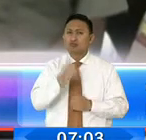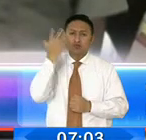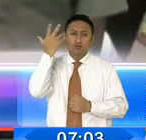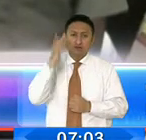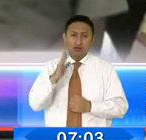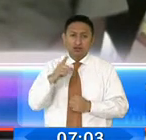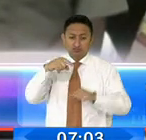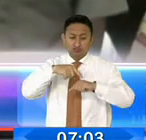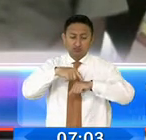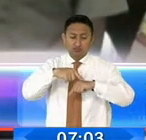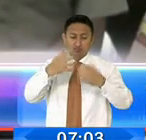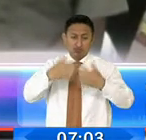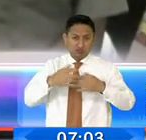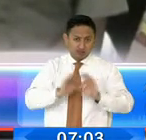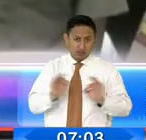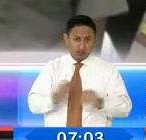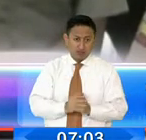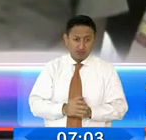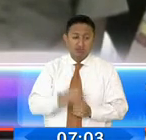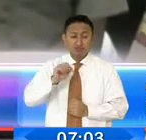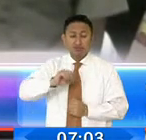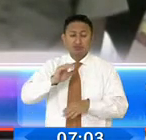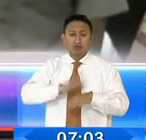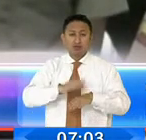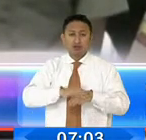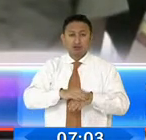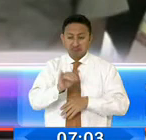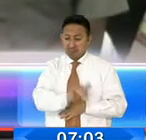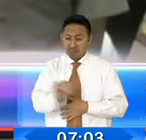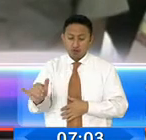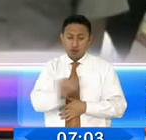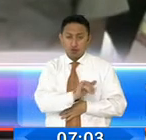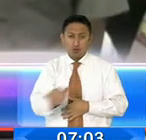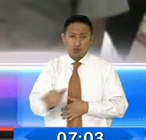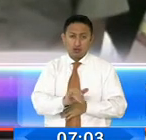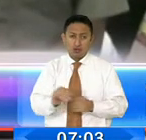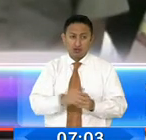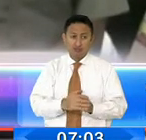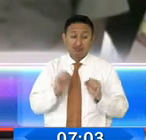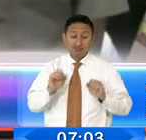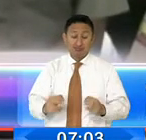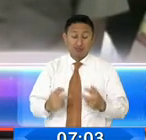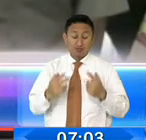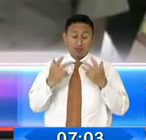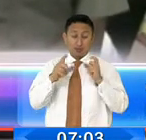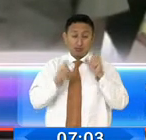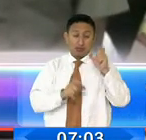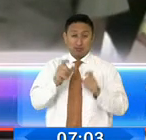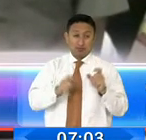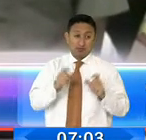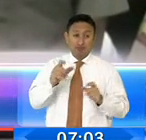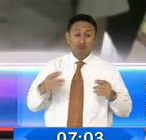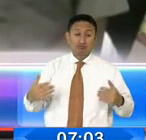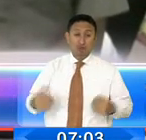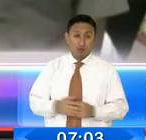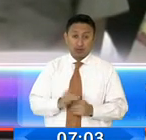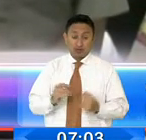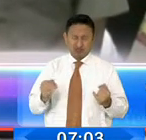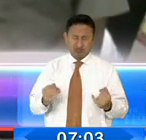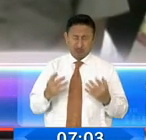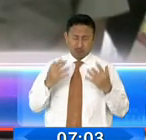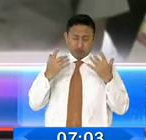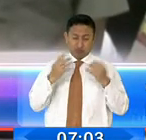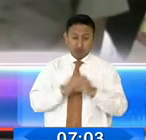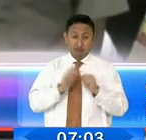fabricación, producen los mismos efectos típicos fisiológicos en las personas y seres vivos que tomen